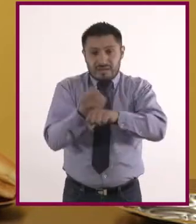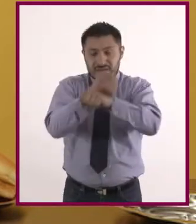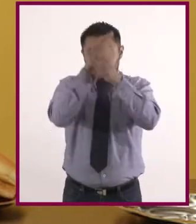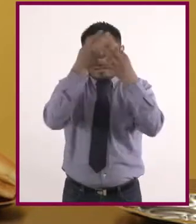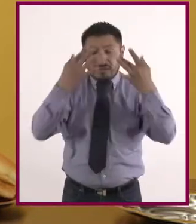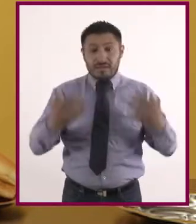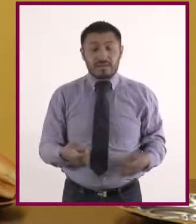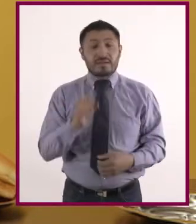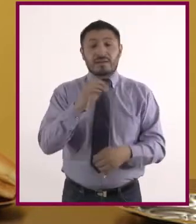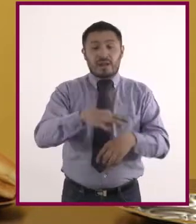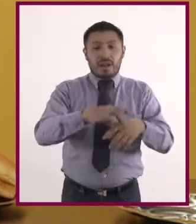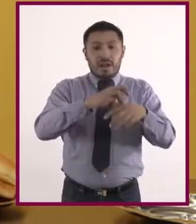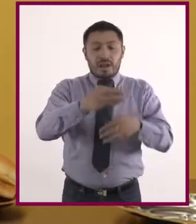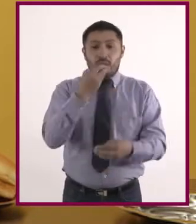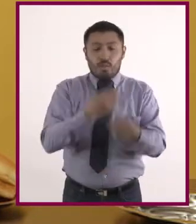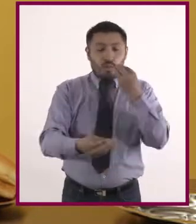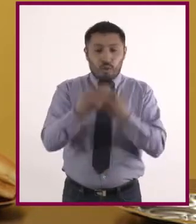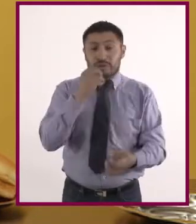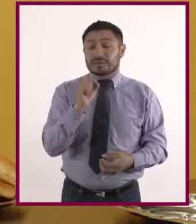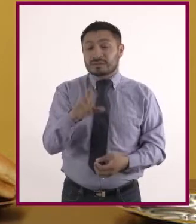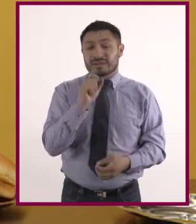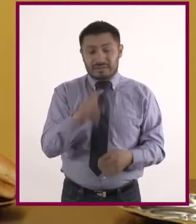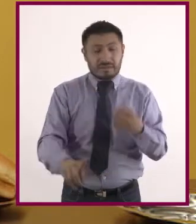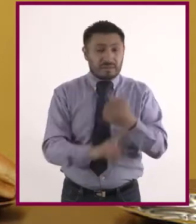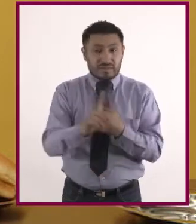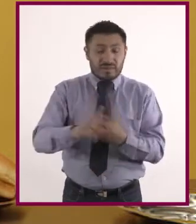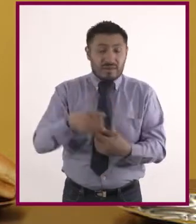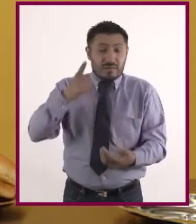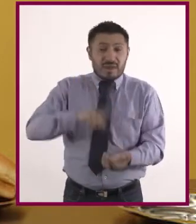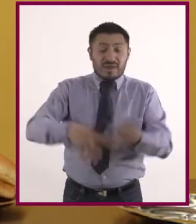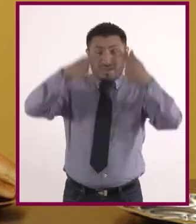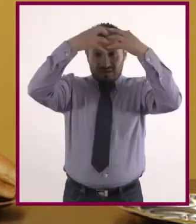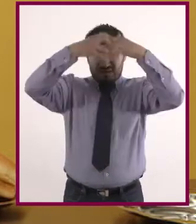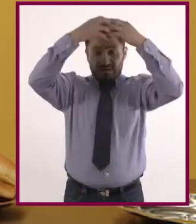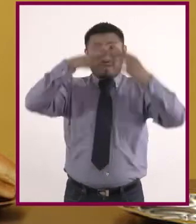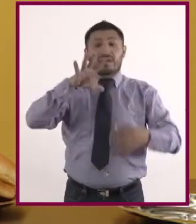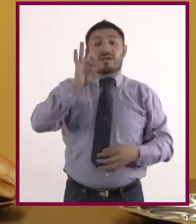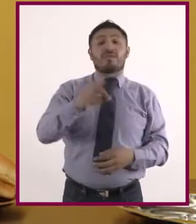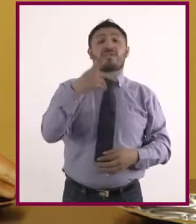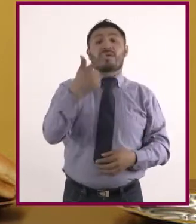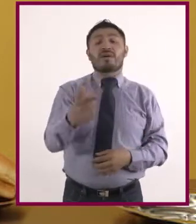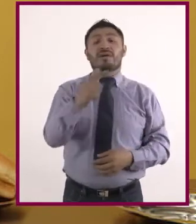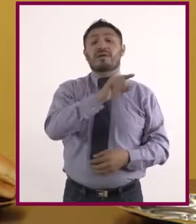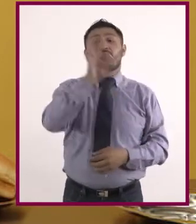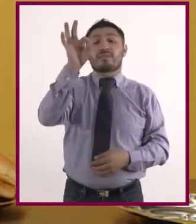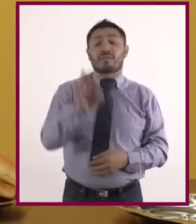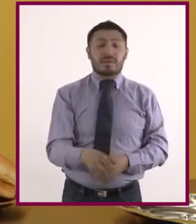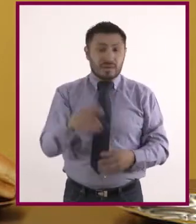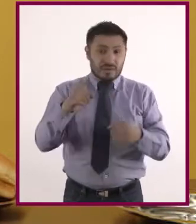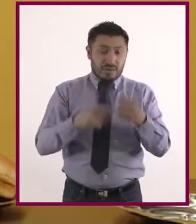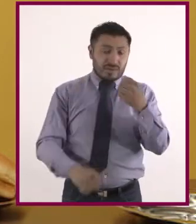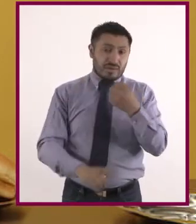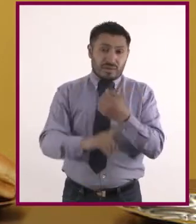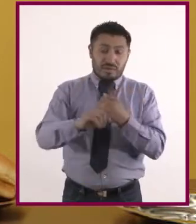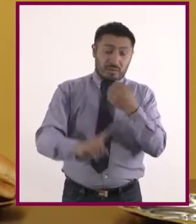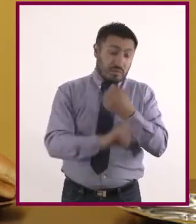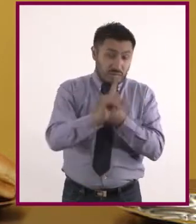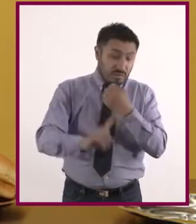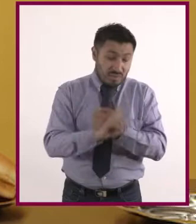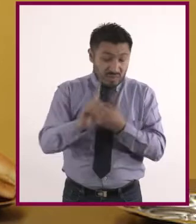se bloqueen los vasos sanguíneos y se presenta 47% de riesgo de padecer accidentes cardiovasculares isquémicos.